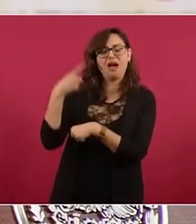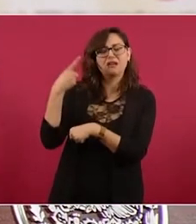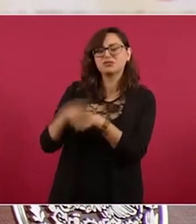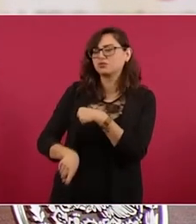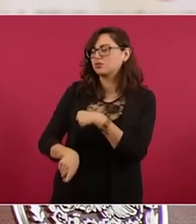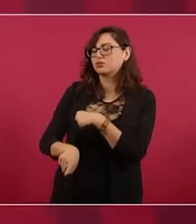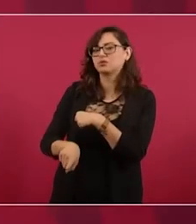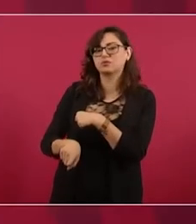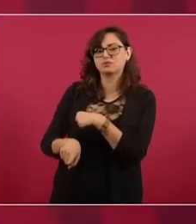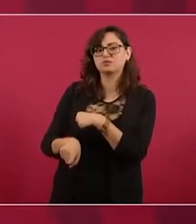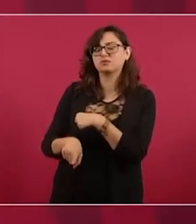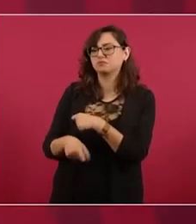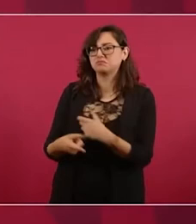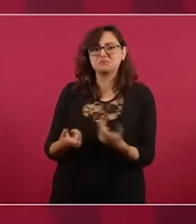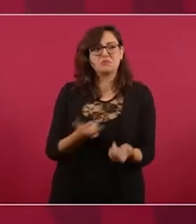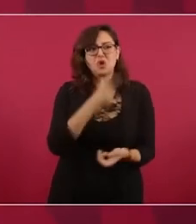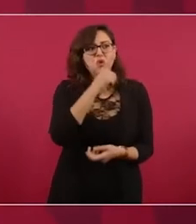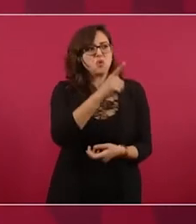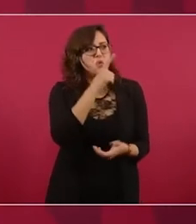que